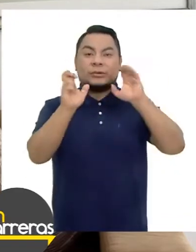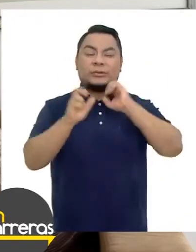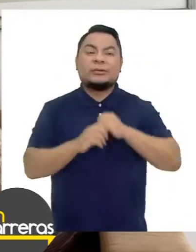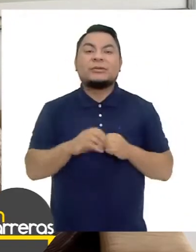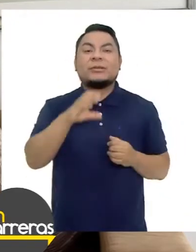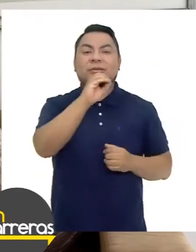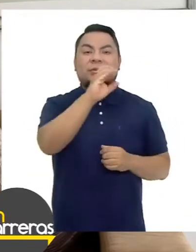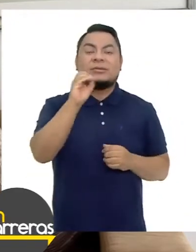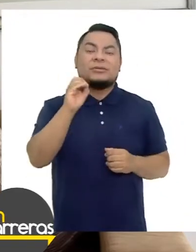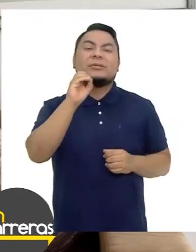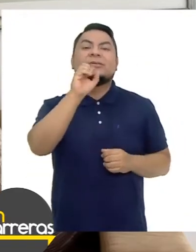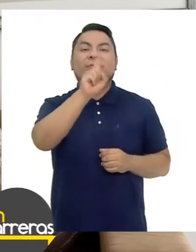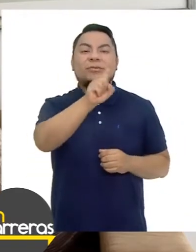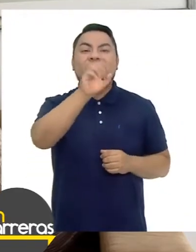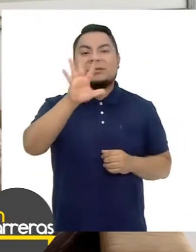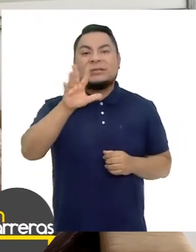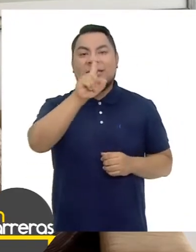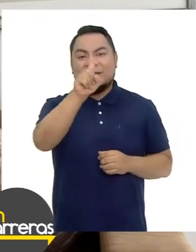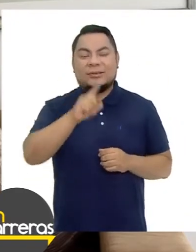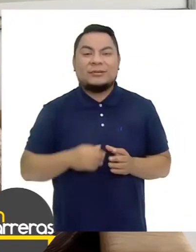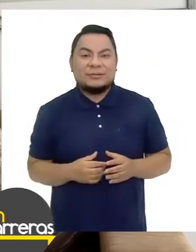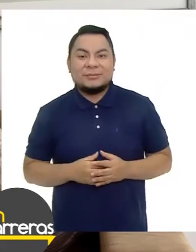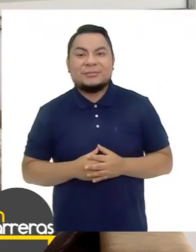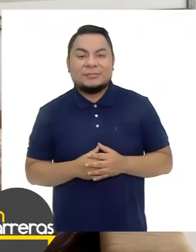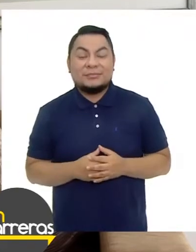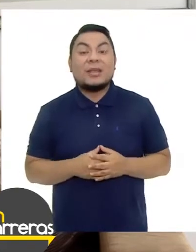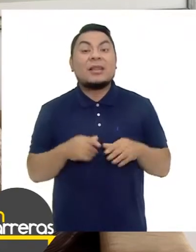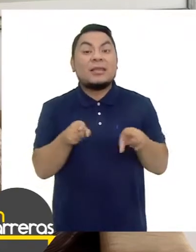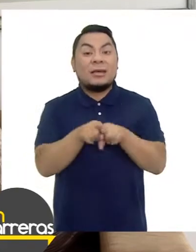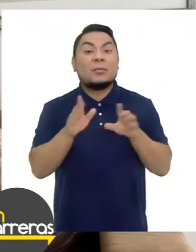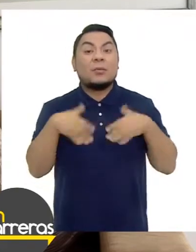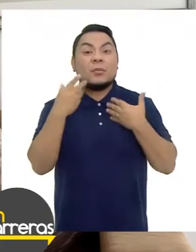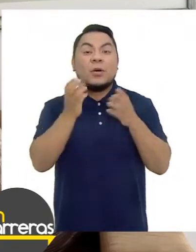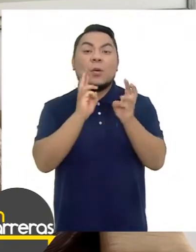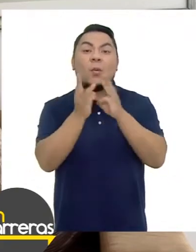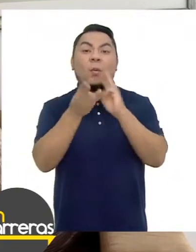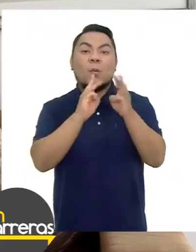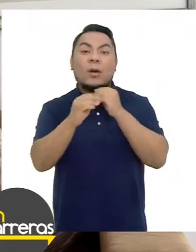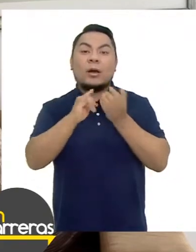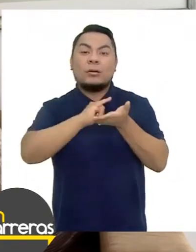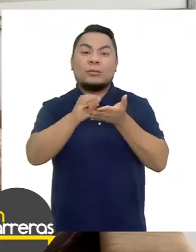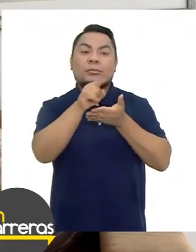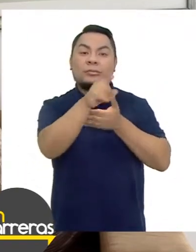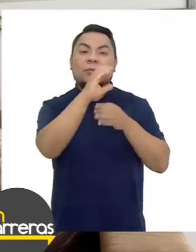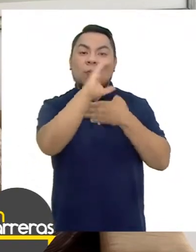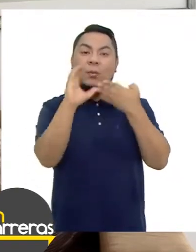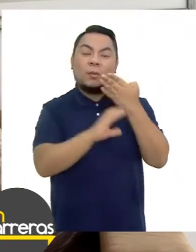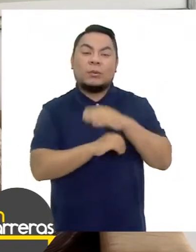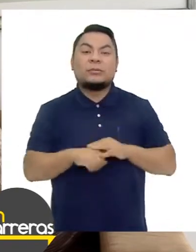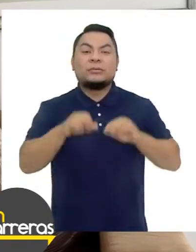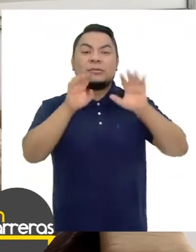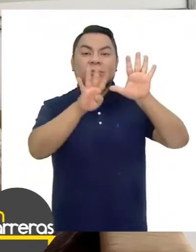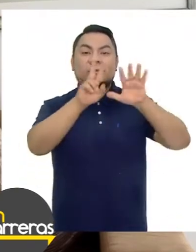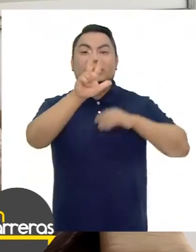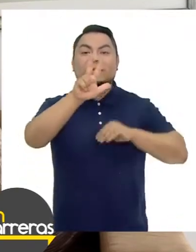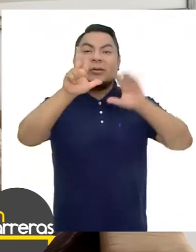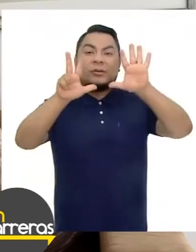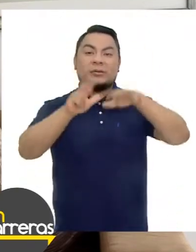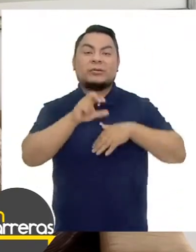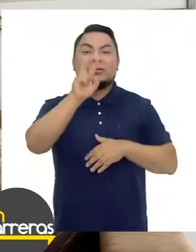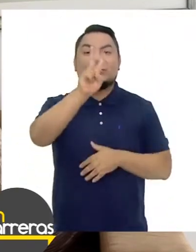0800 00151 También pueden Escribir al Whatsapp Del Conadis